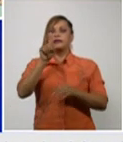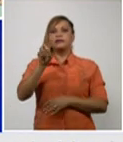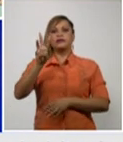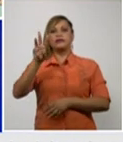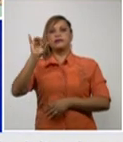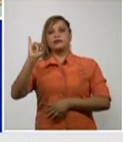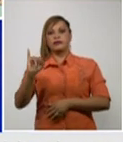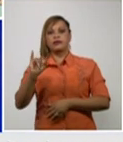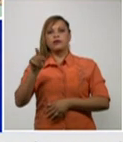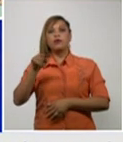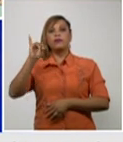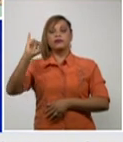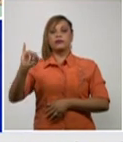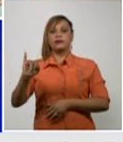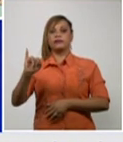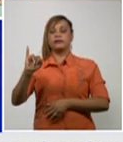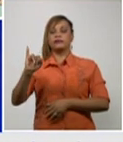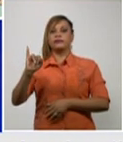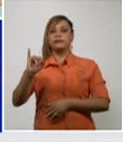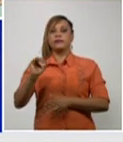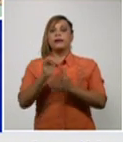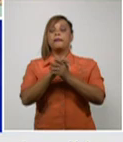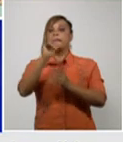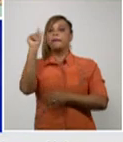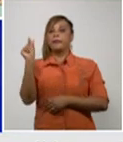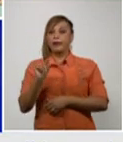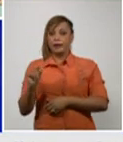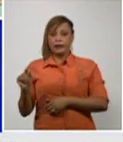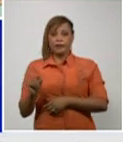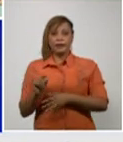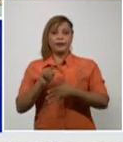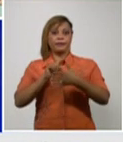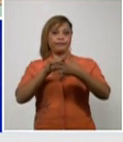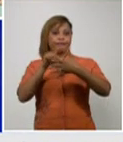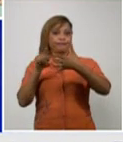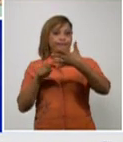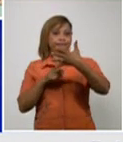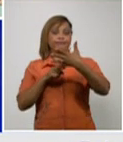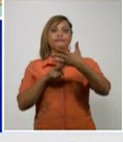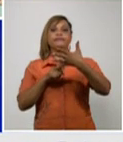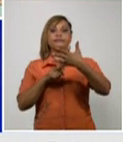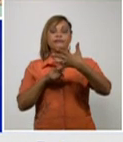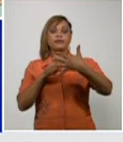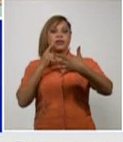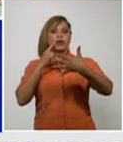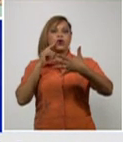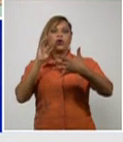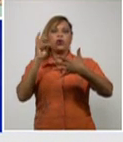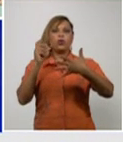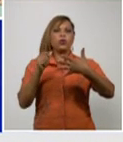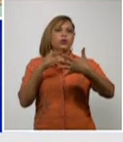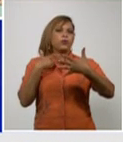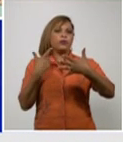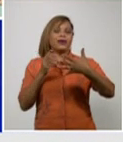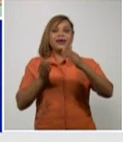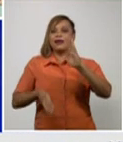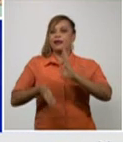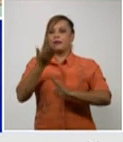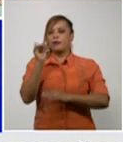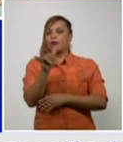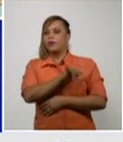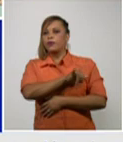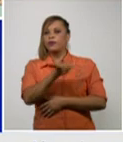,6 y Mayabeque que como hemos ido viendo está teniendo un número elevado de casos